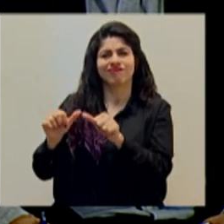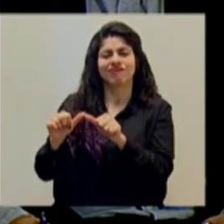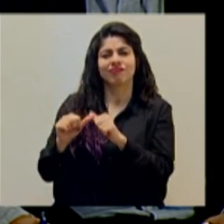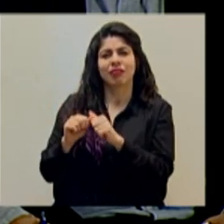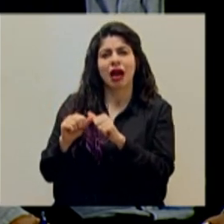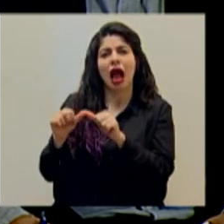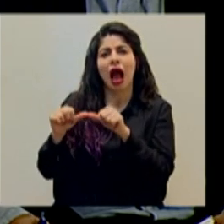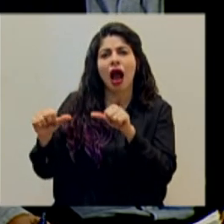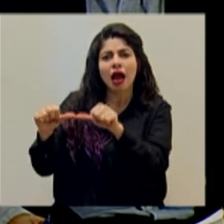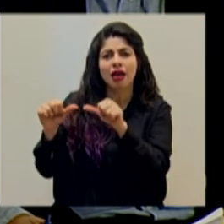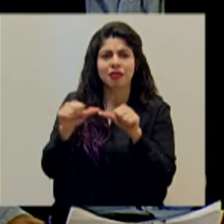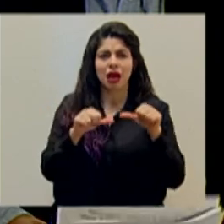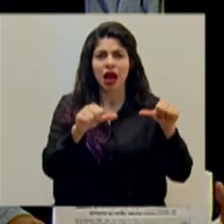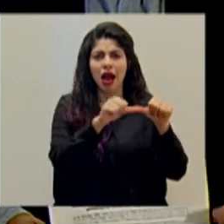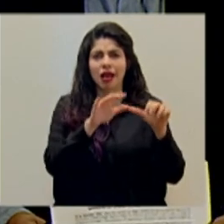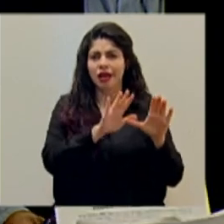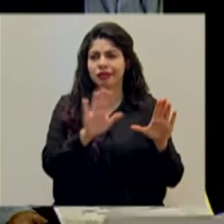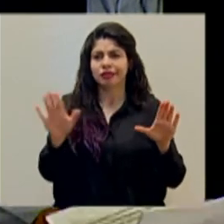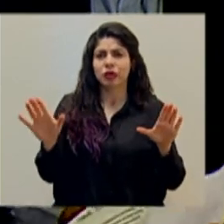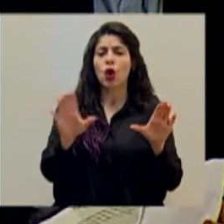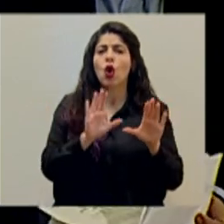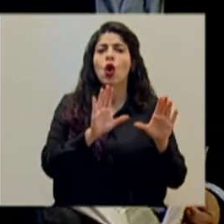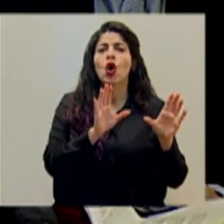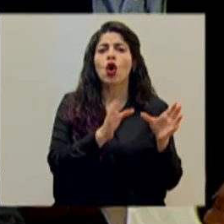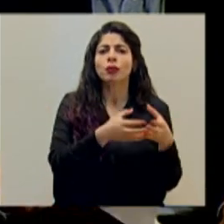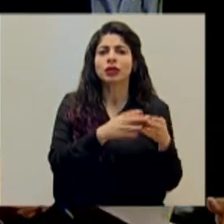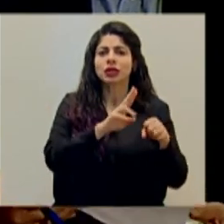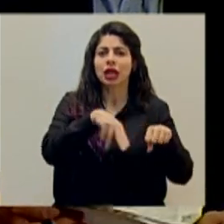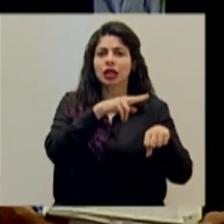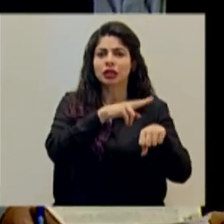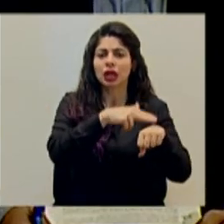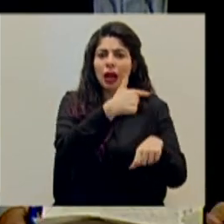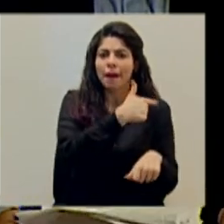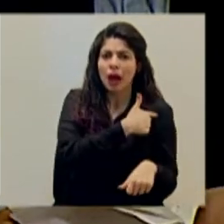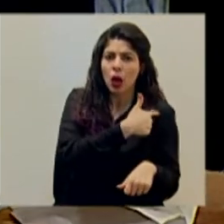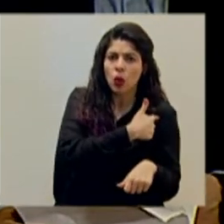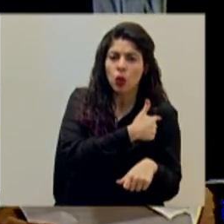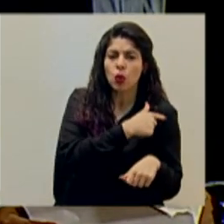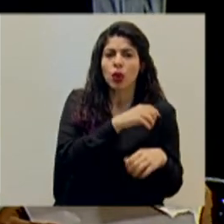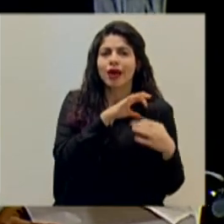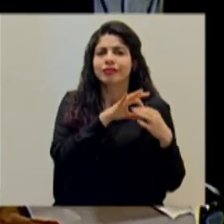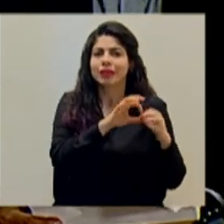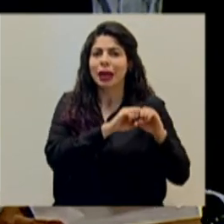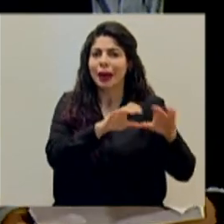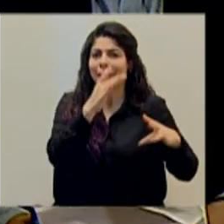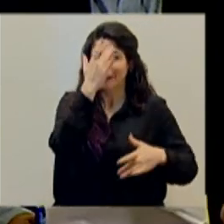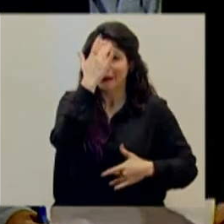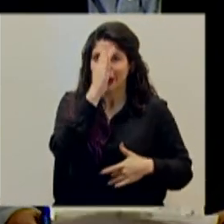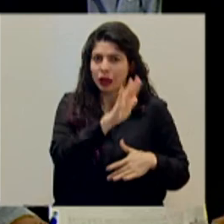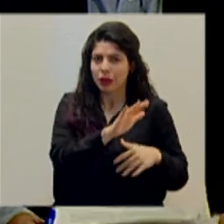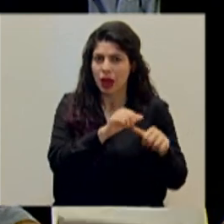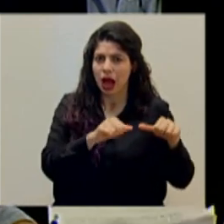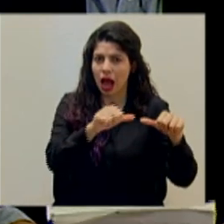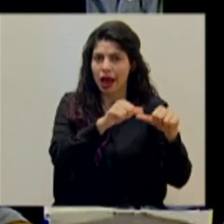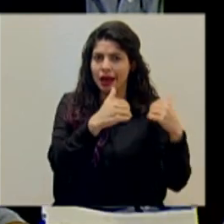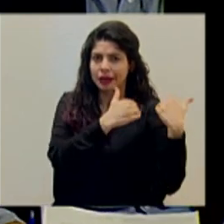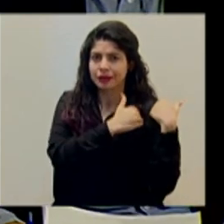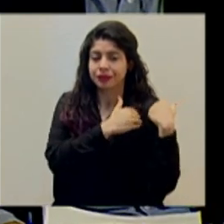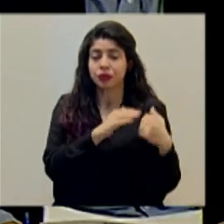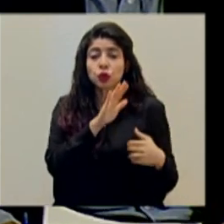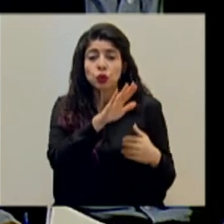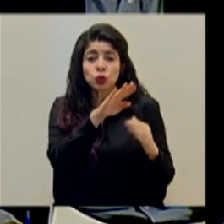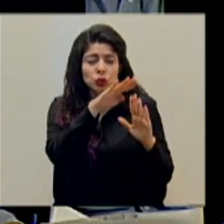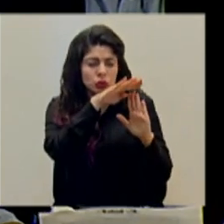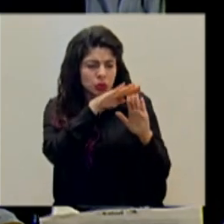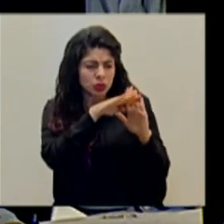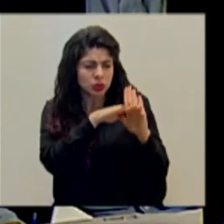campos, desde la Comisión Nacional de Vacunación y Epidemiología, los criterios